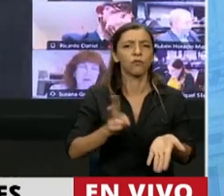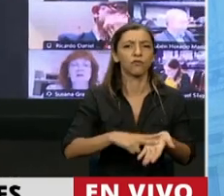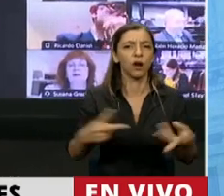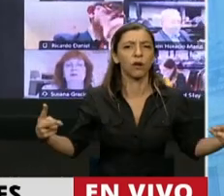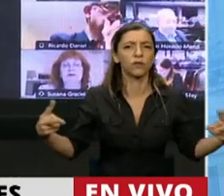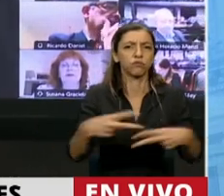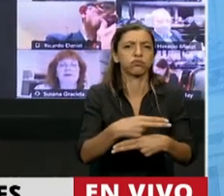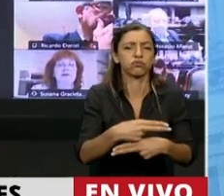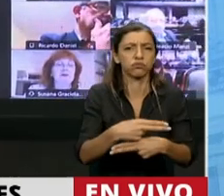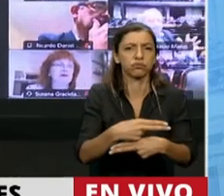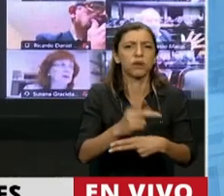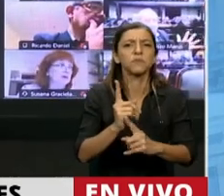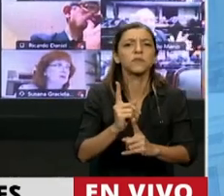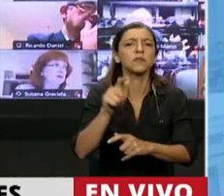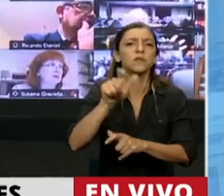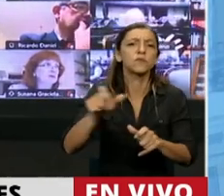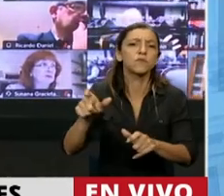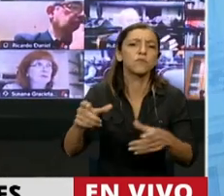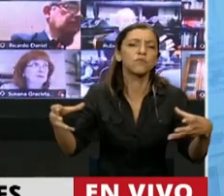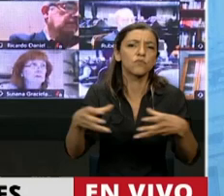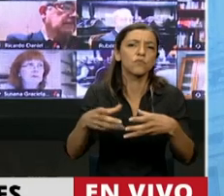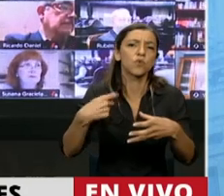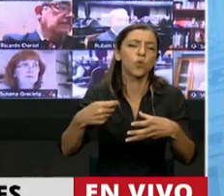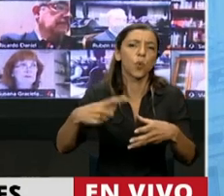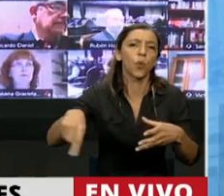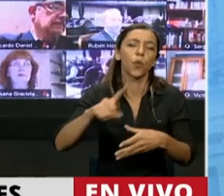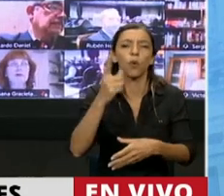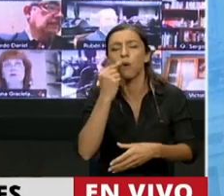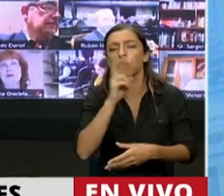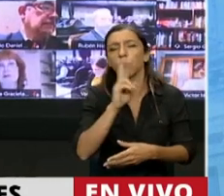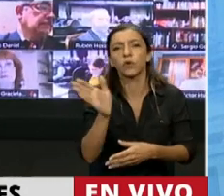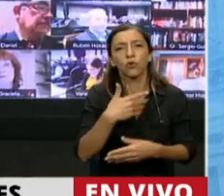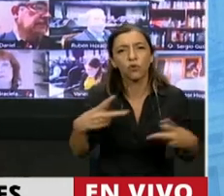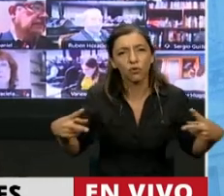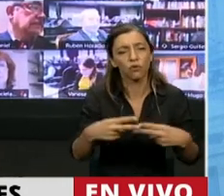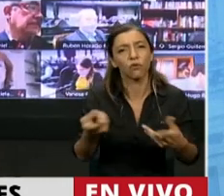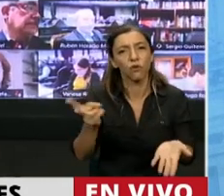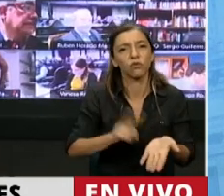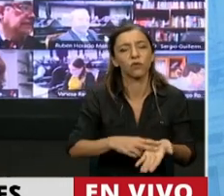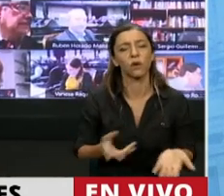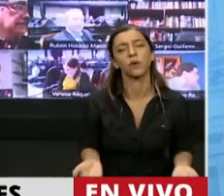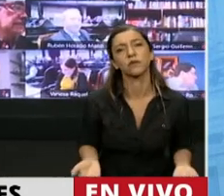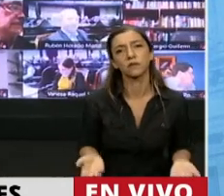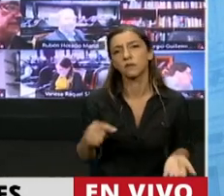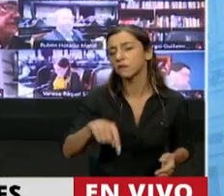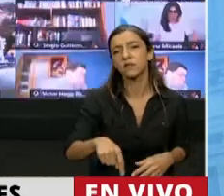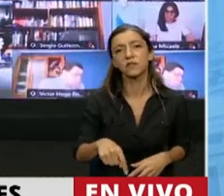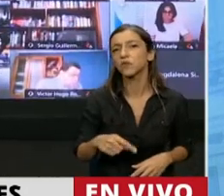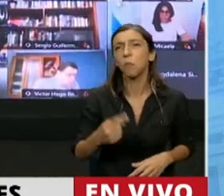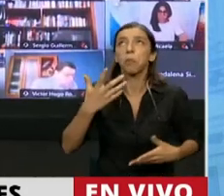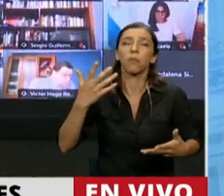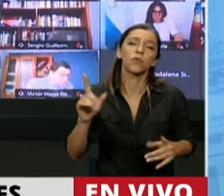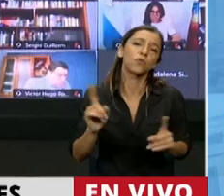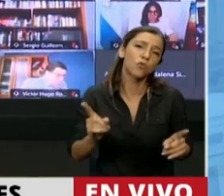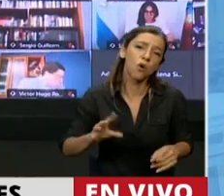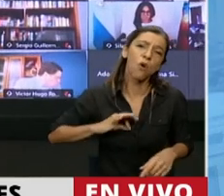Digo esto de que no es la primera vez que sucede en los últimos años, en nuestra historia